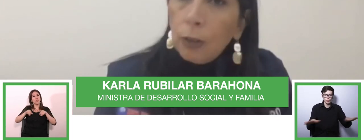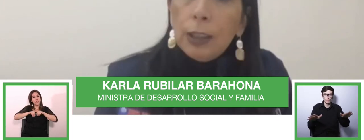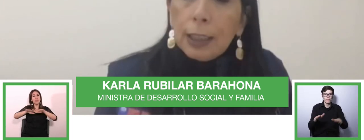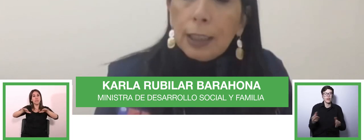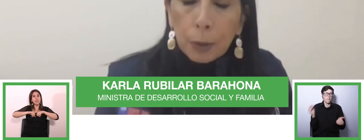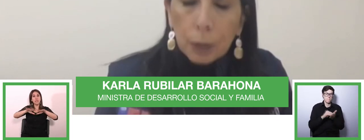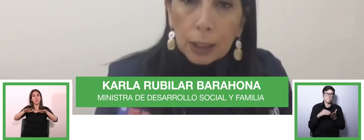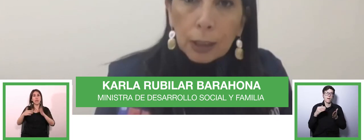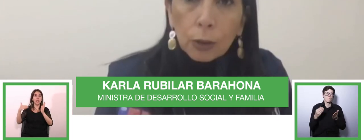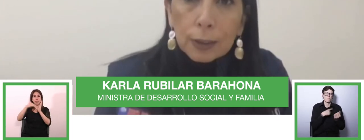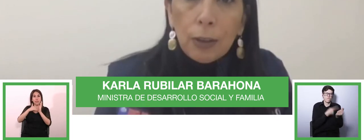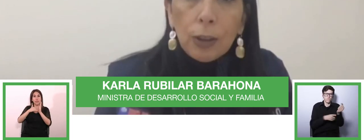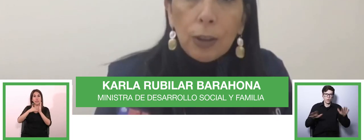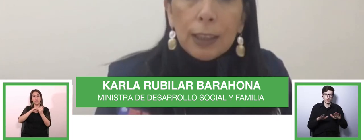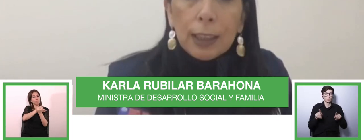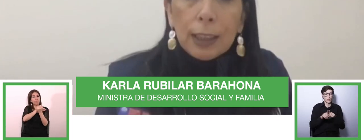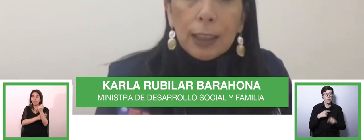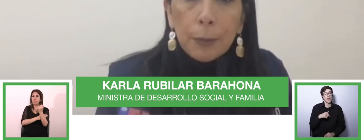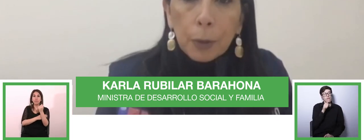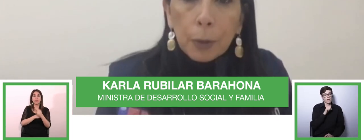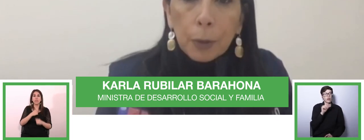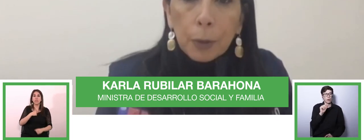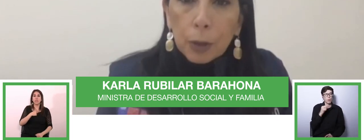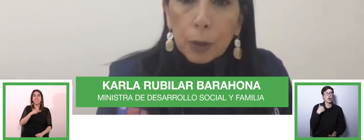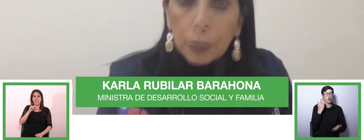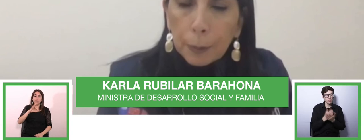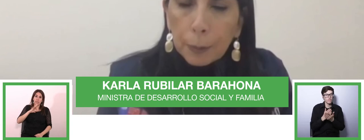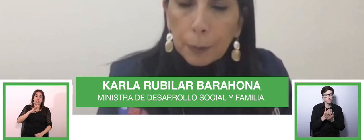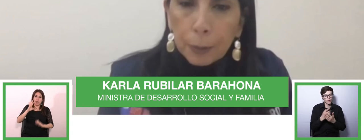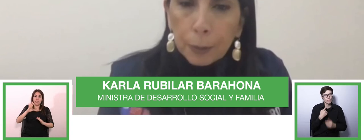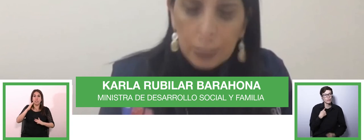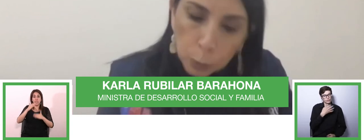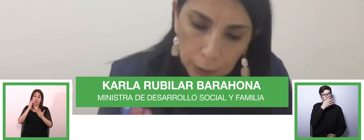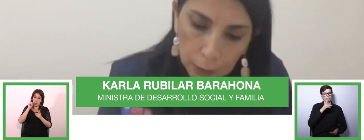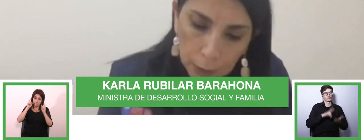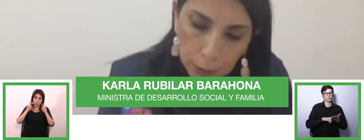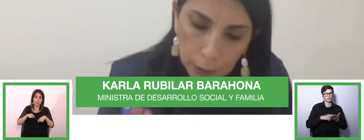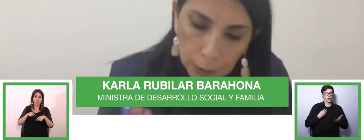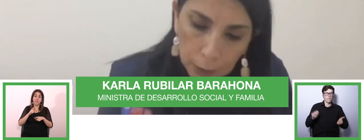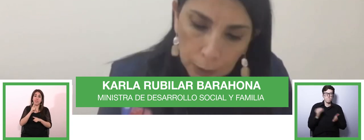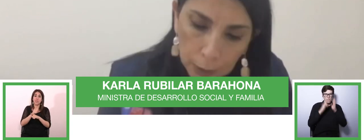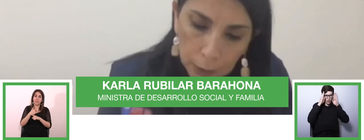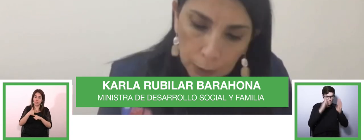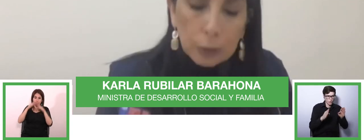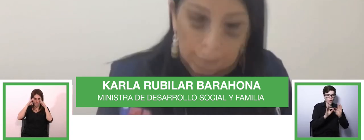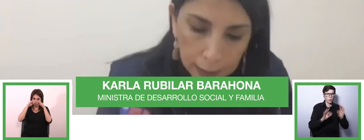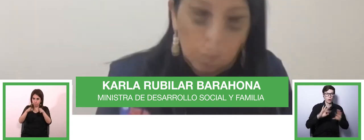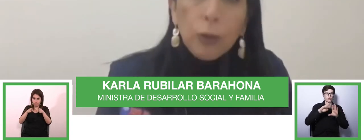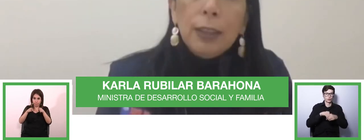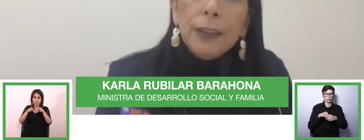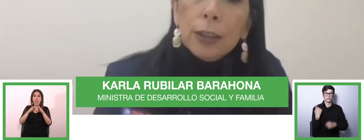faltado y tenemos que reconocerlo y tenemos que ponerle mucho mayor empuje a un enfoque de educación inclusiva donde nuestro Senadi nuestro